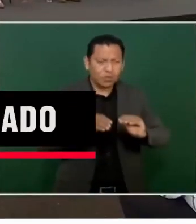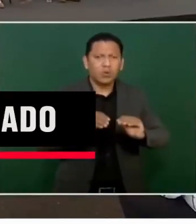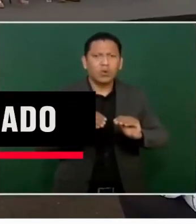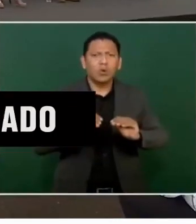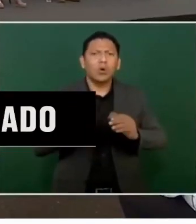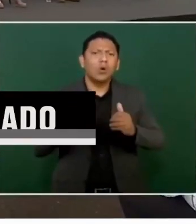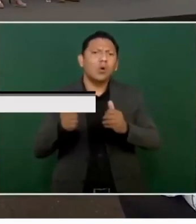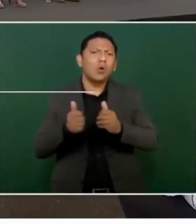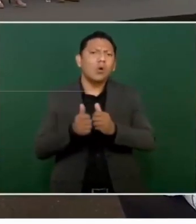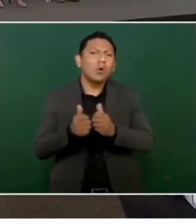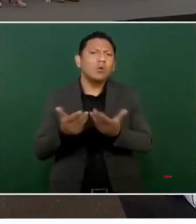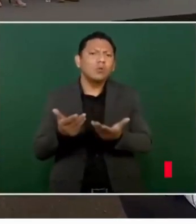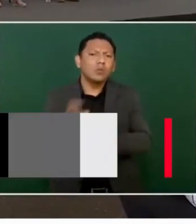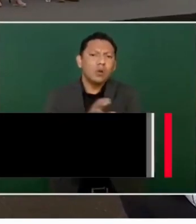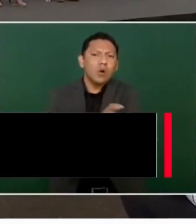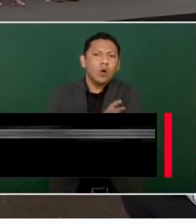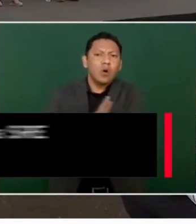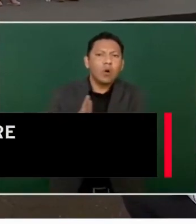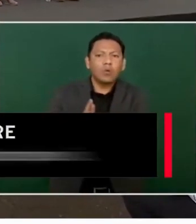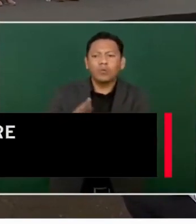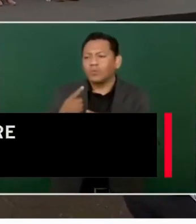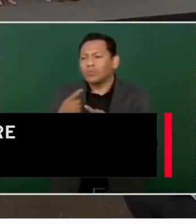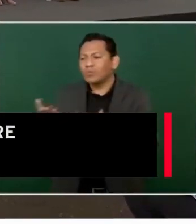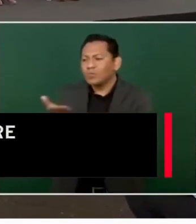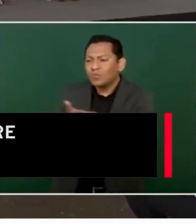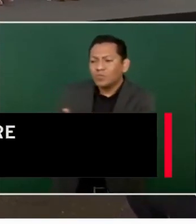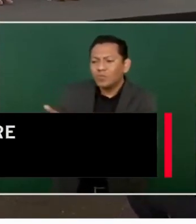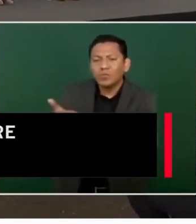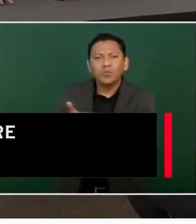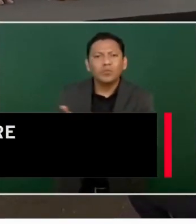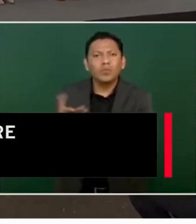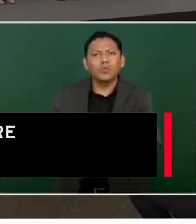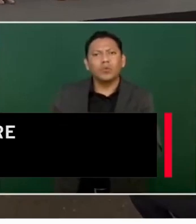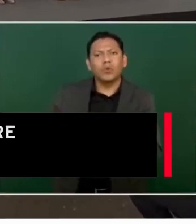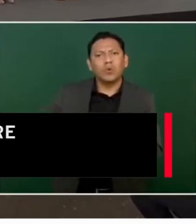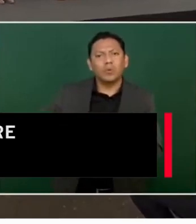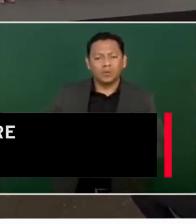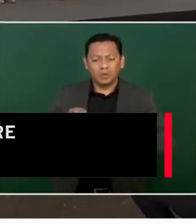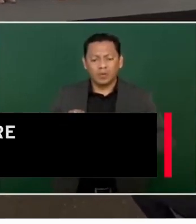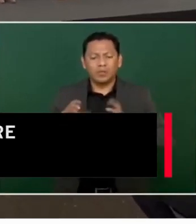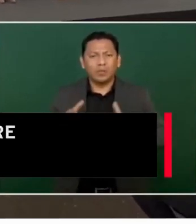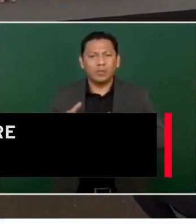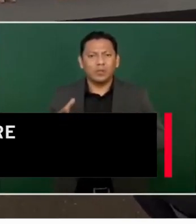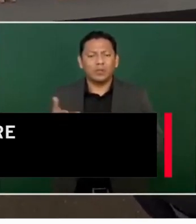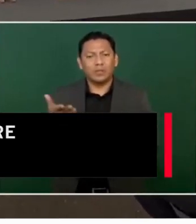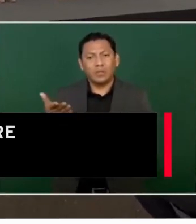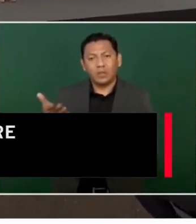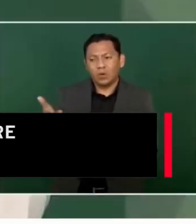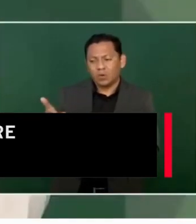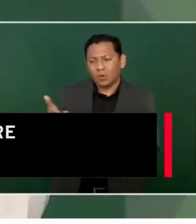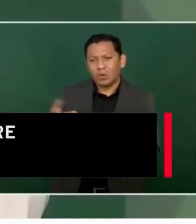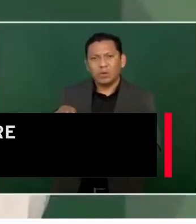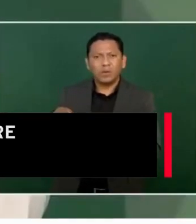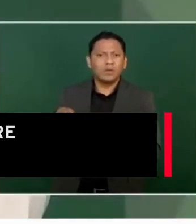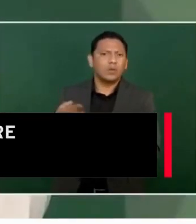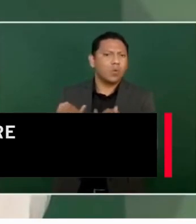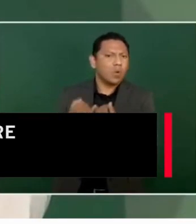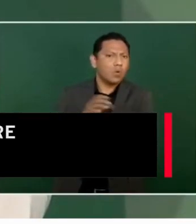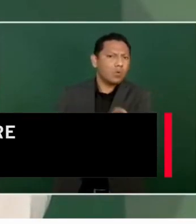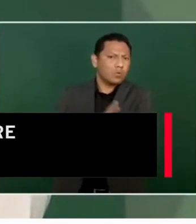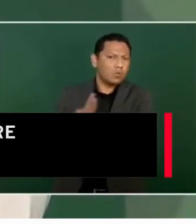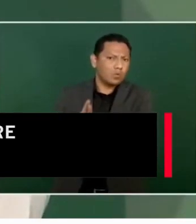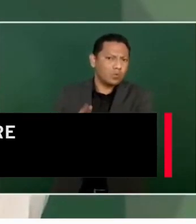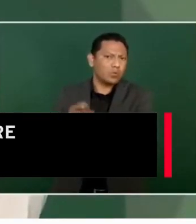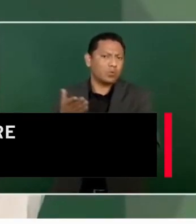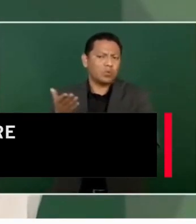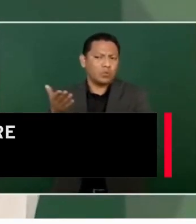Dice algo Que públicamente Pida disculpas Así debería ser Pero creo que Si se hace eso allá Creo que van a ver Un montón de gente llorando Que les